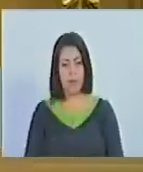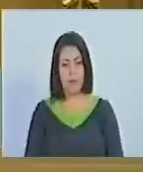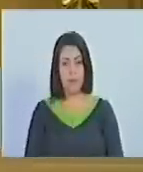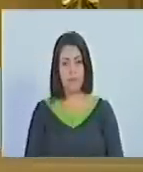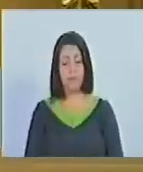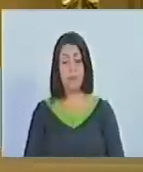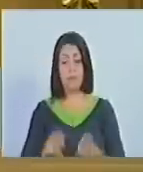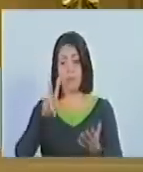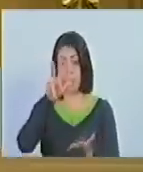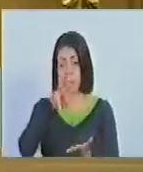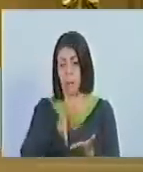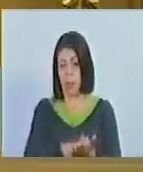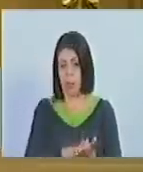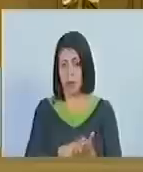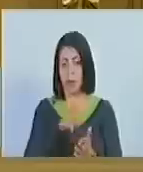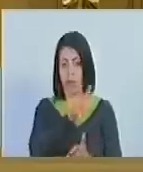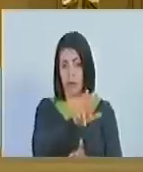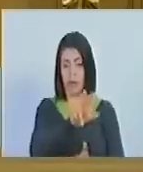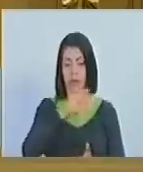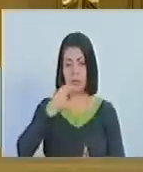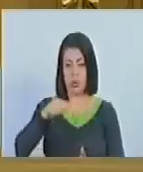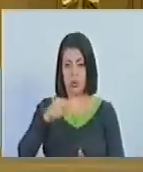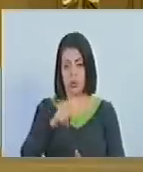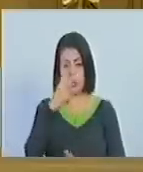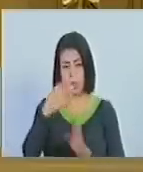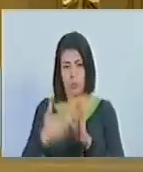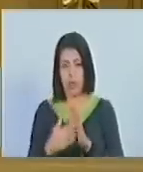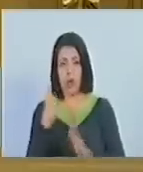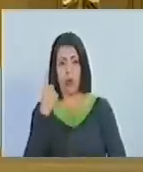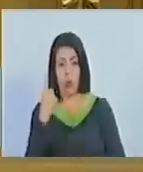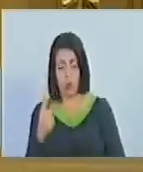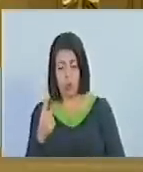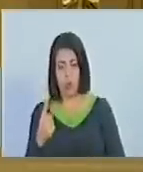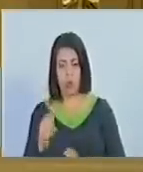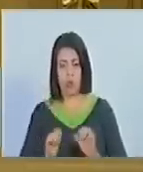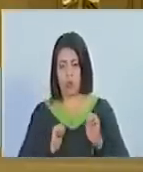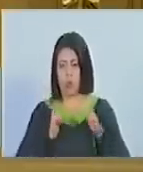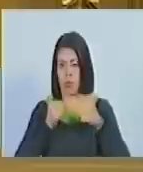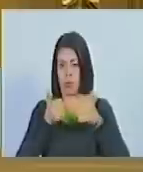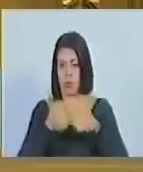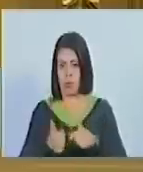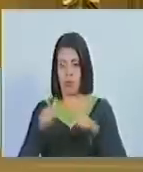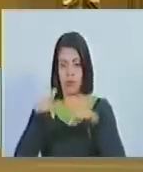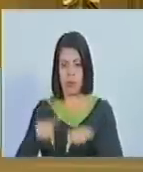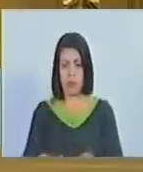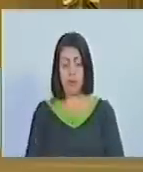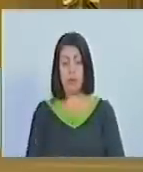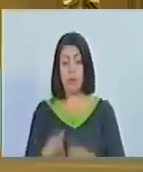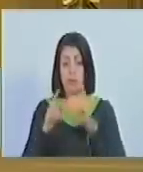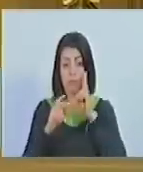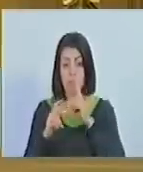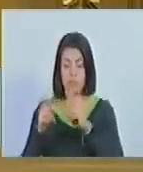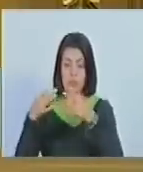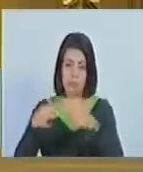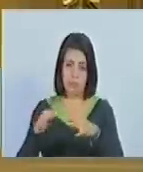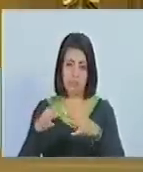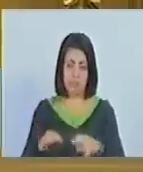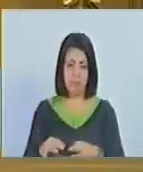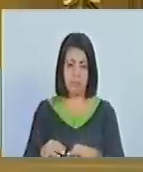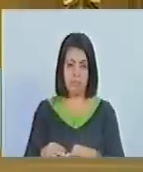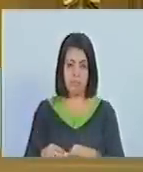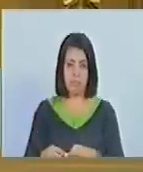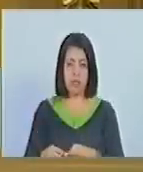promulgándose el 3 de noviembre del 2001 comienza con ella la visibilización del sector